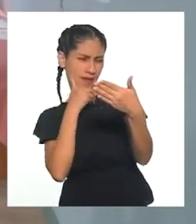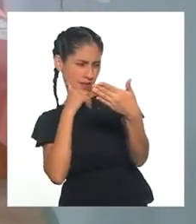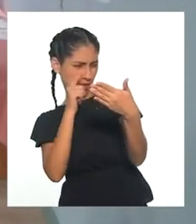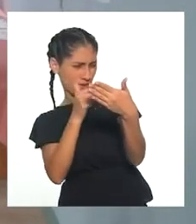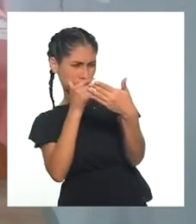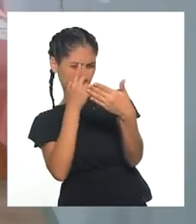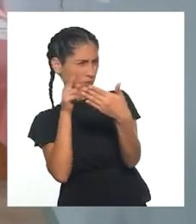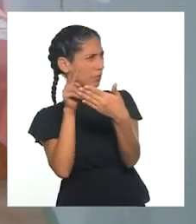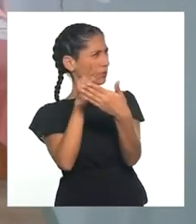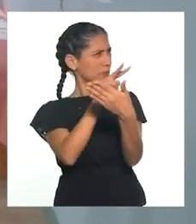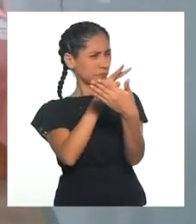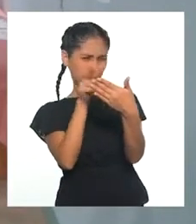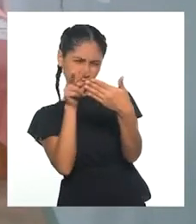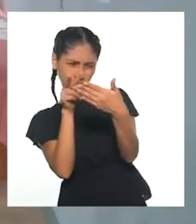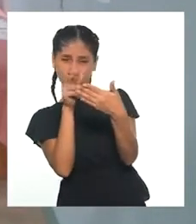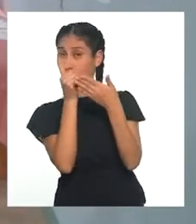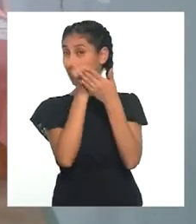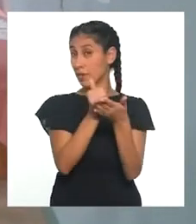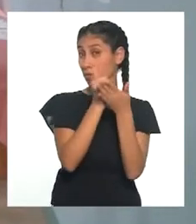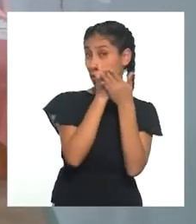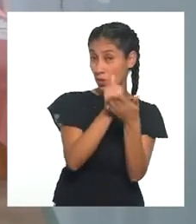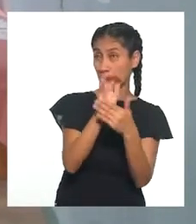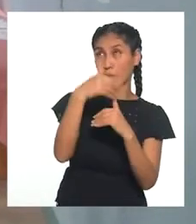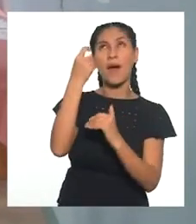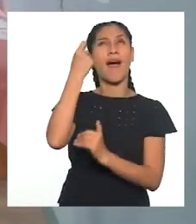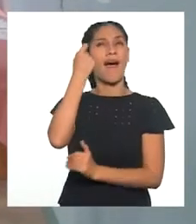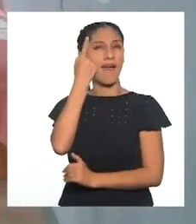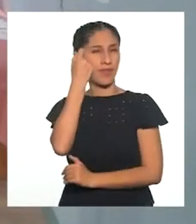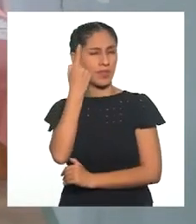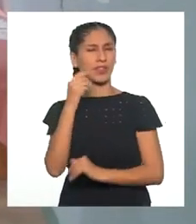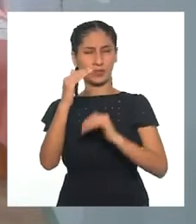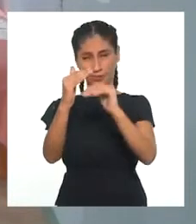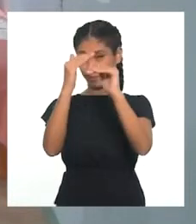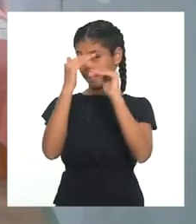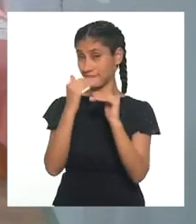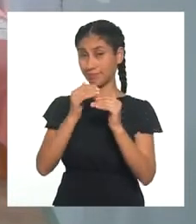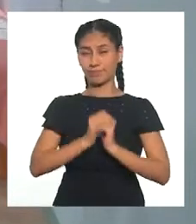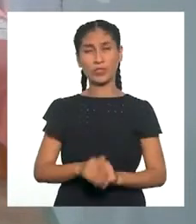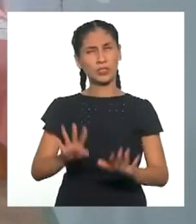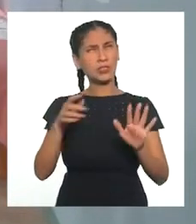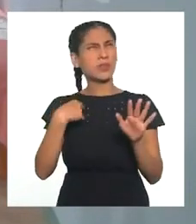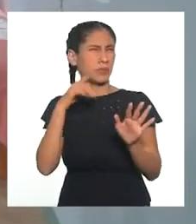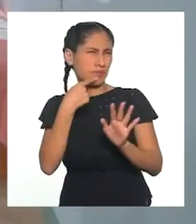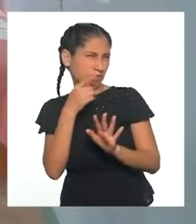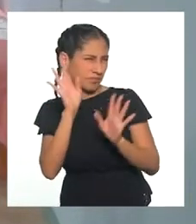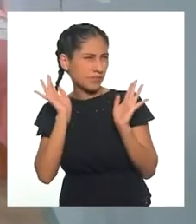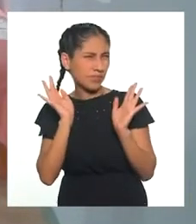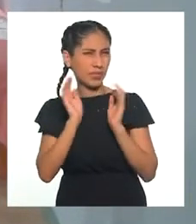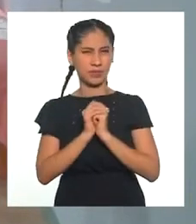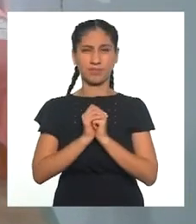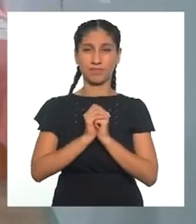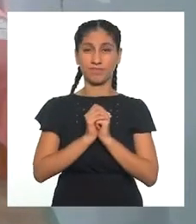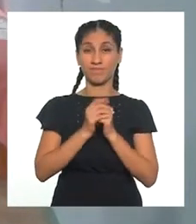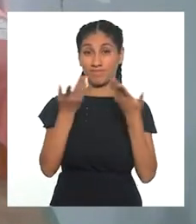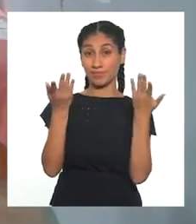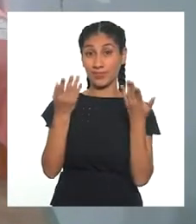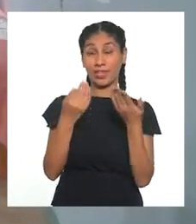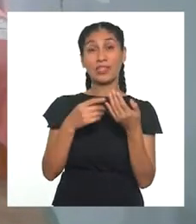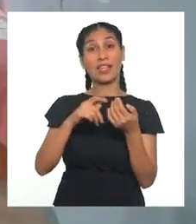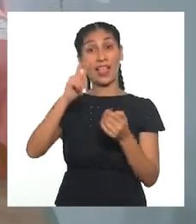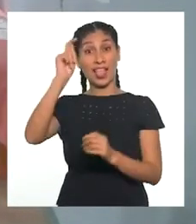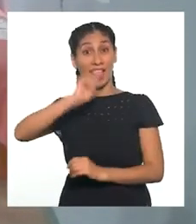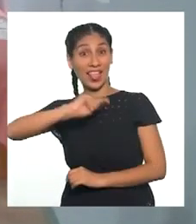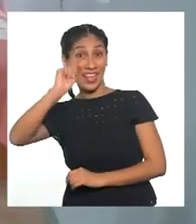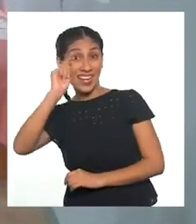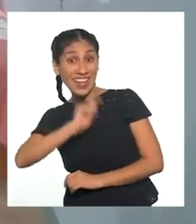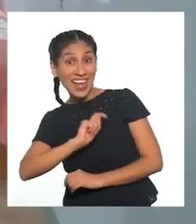distinto que colaborará a nuestro entendimiento. Entonces, propongamos helados de sabores